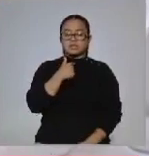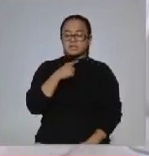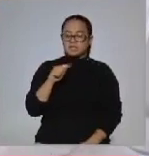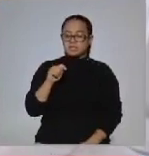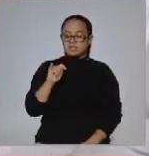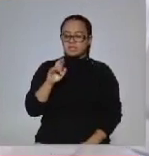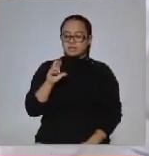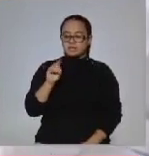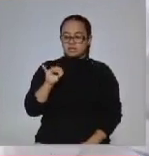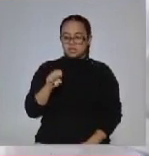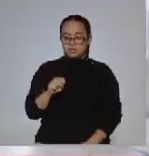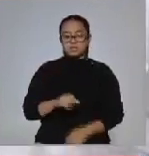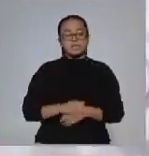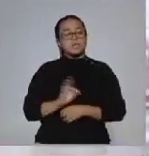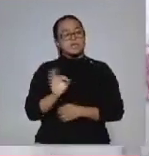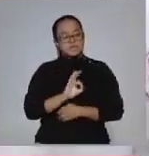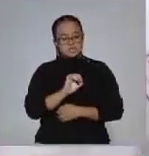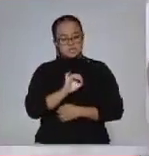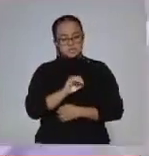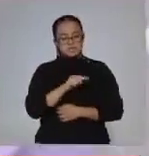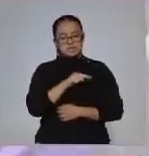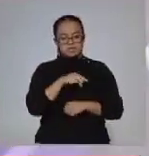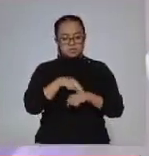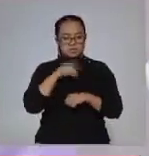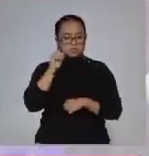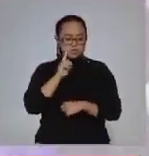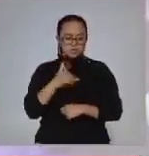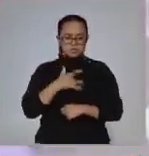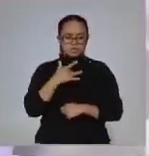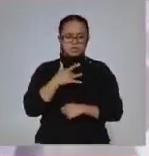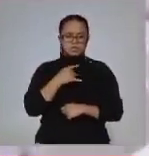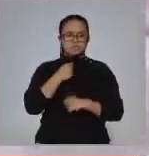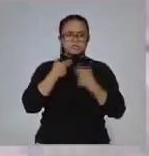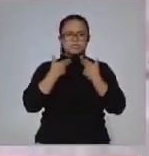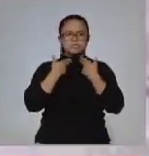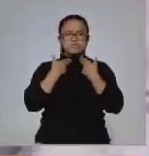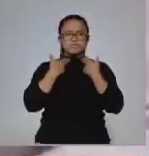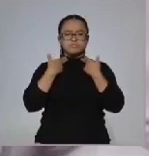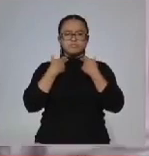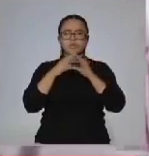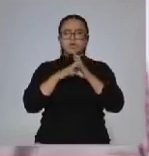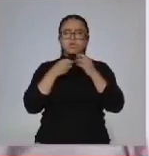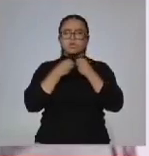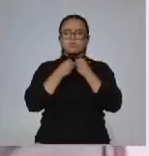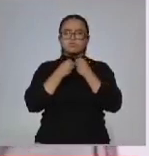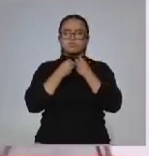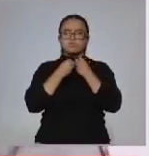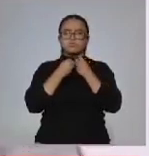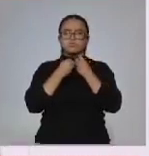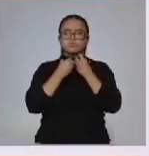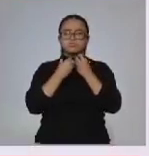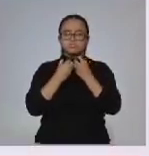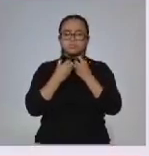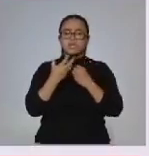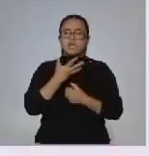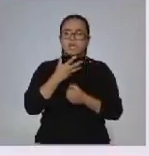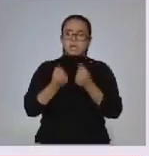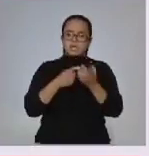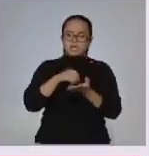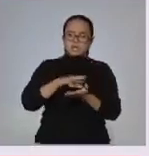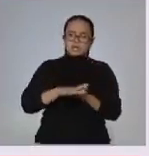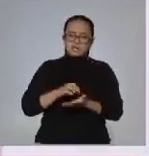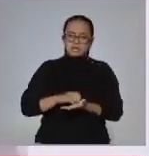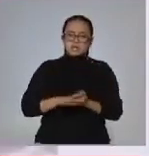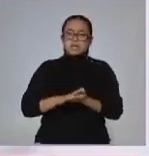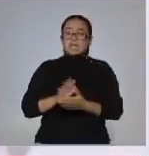Es muy posible que sí. La doctora sintió que había una pequeña elongación de la glándula tiroidea. Hay datos que nos